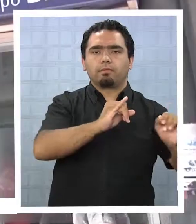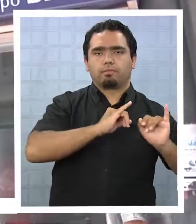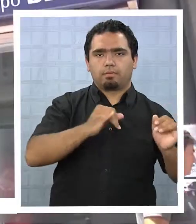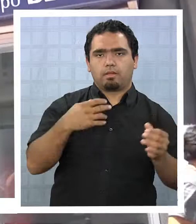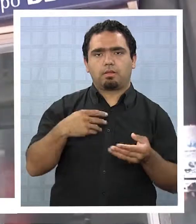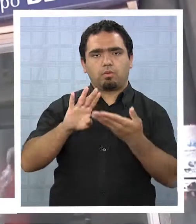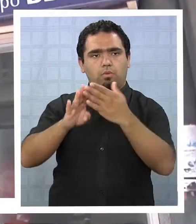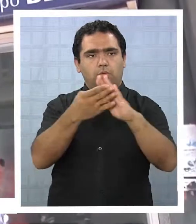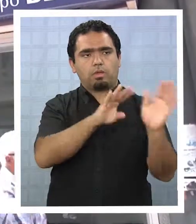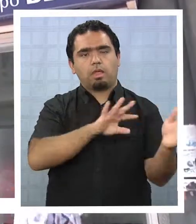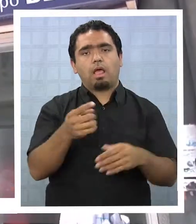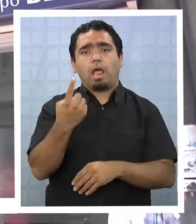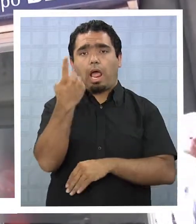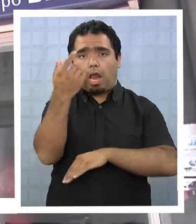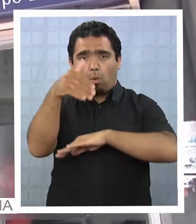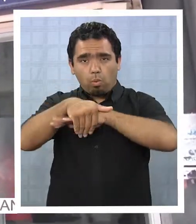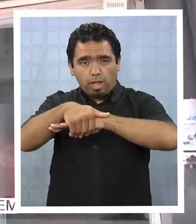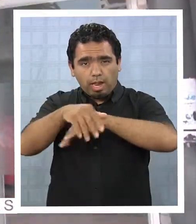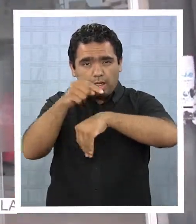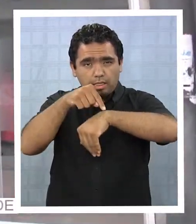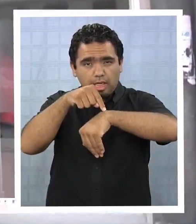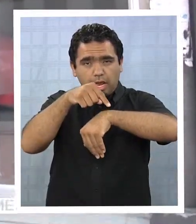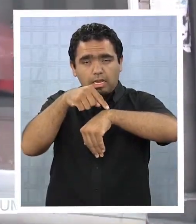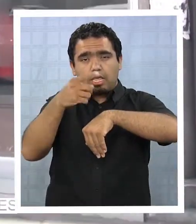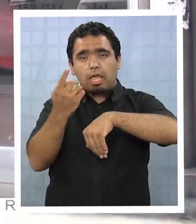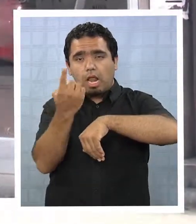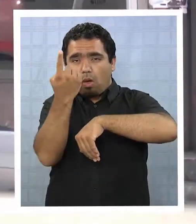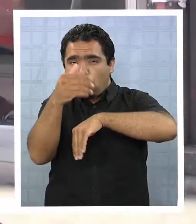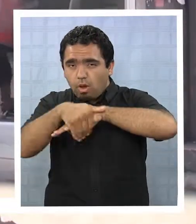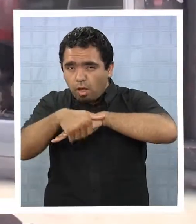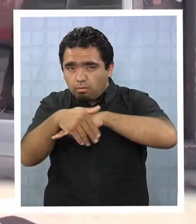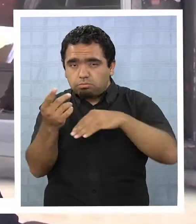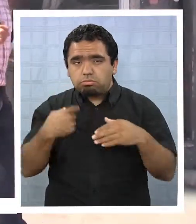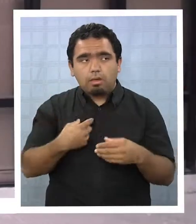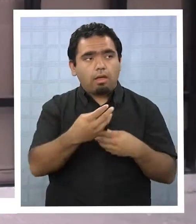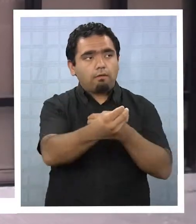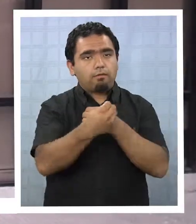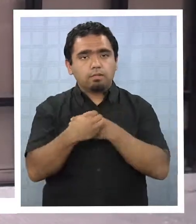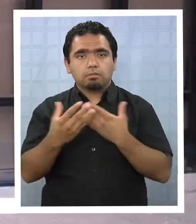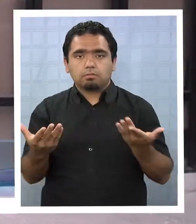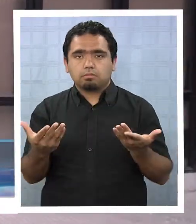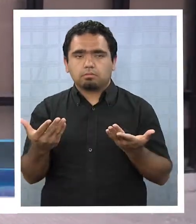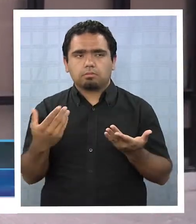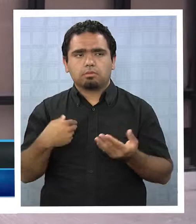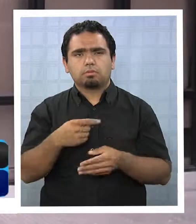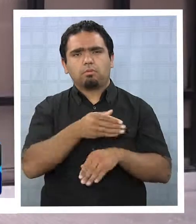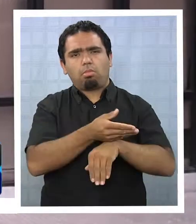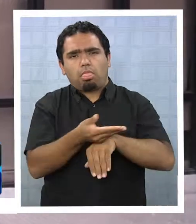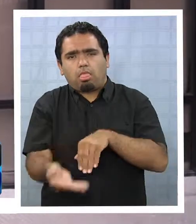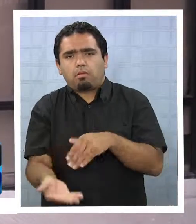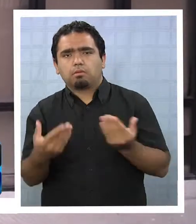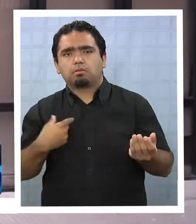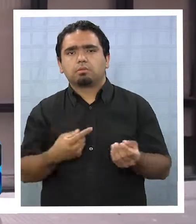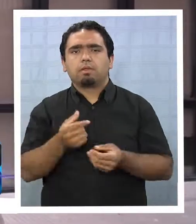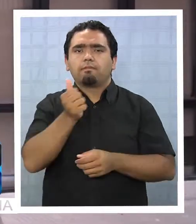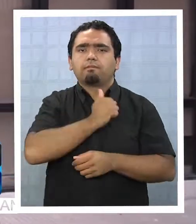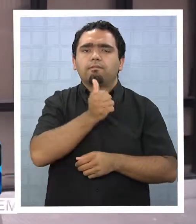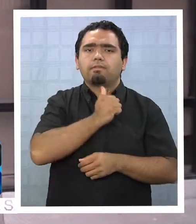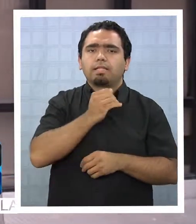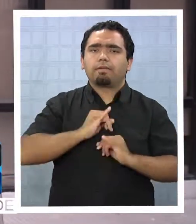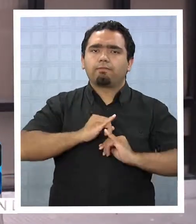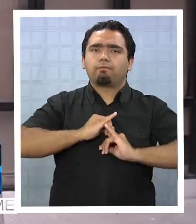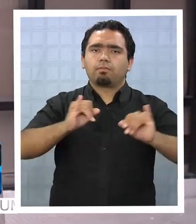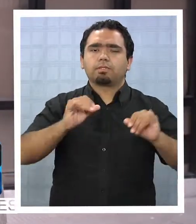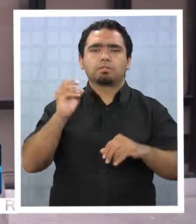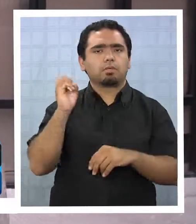Recién a la una de la tarde sabíamos de la reacción que tuvo el UNEMI. Entonces yo creo que ahí debe ser pertinente y oportuna la información